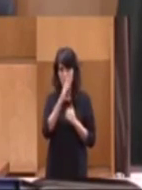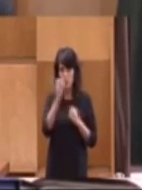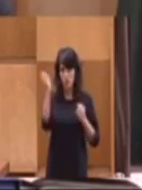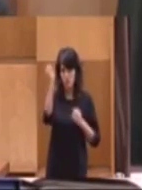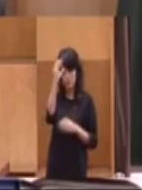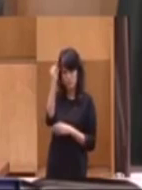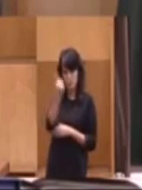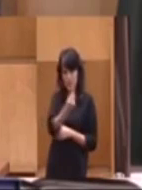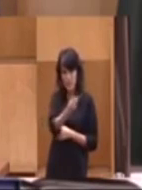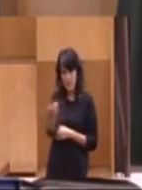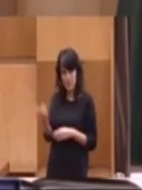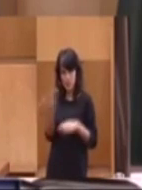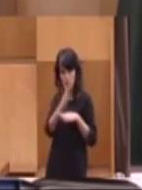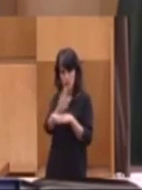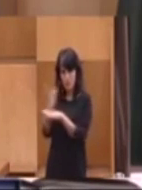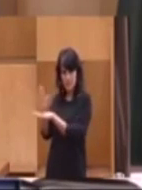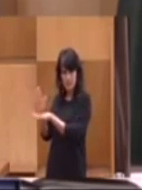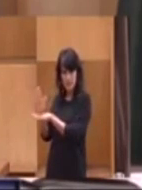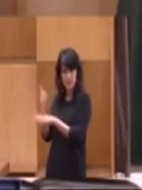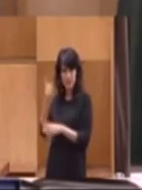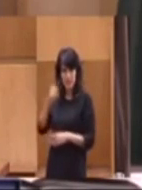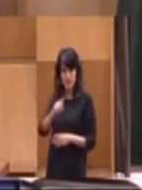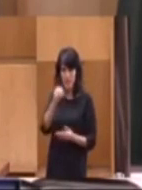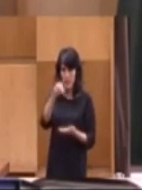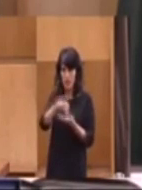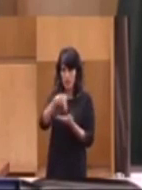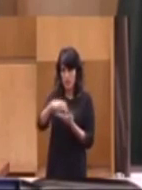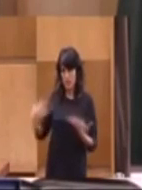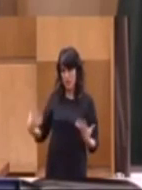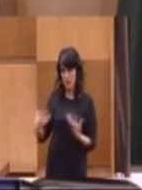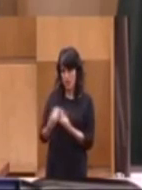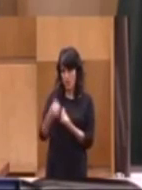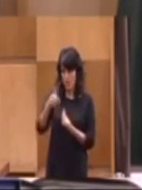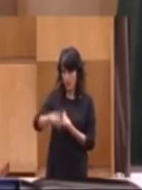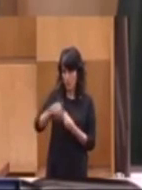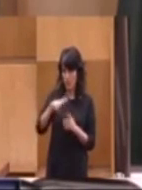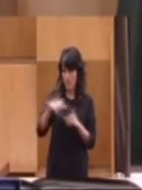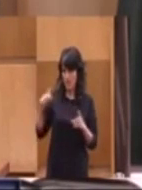y al resto de representantes de la MER que hoy le están acompañando en este pleno.